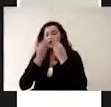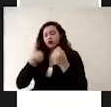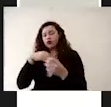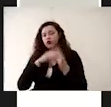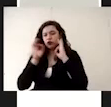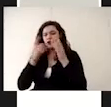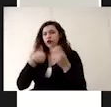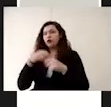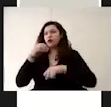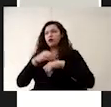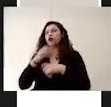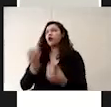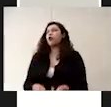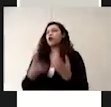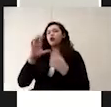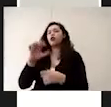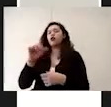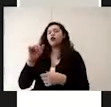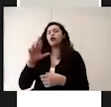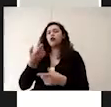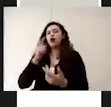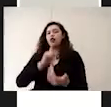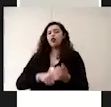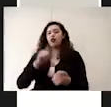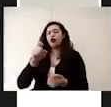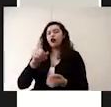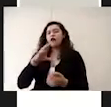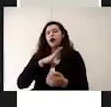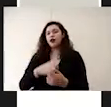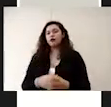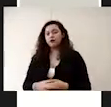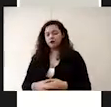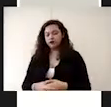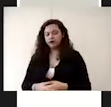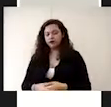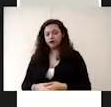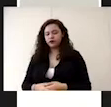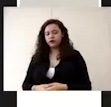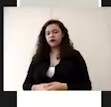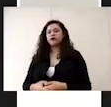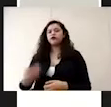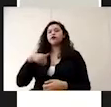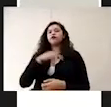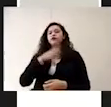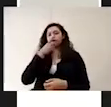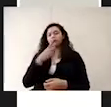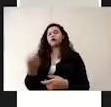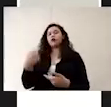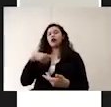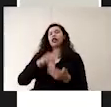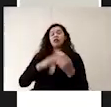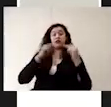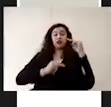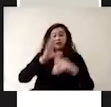determinar la cantidad de cloro que hay en nuestra muestra de agua. y vamos a determinar si está dentro de los